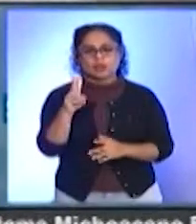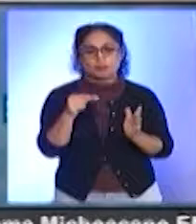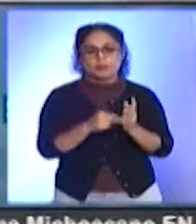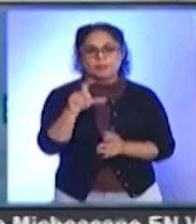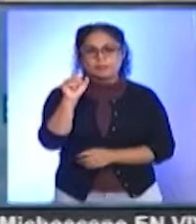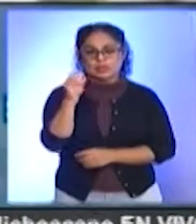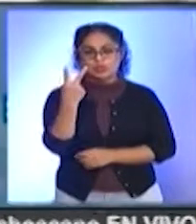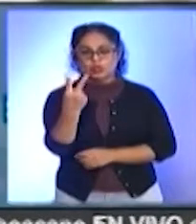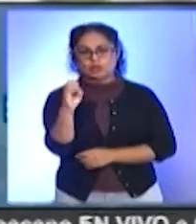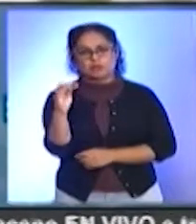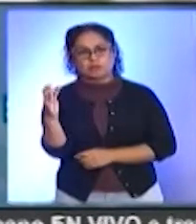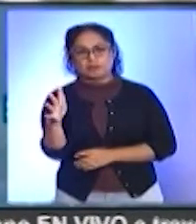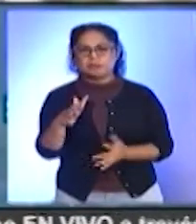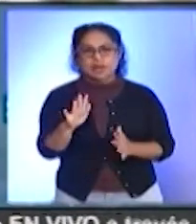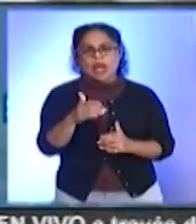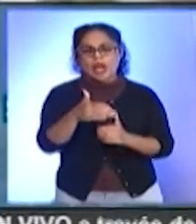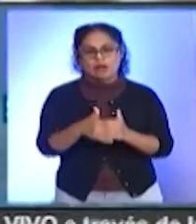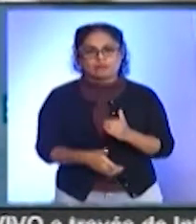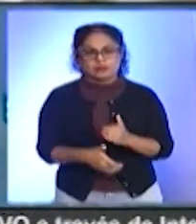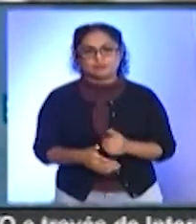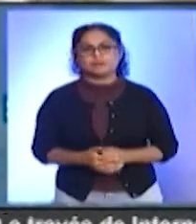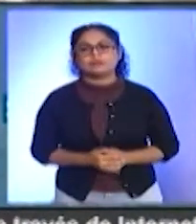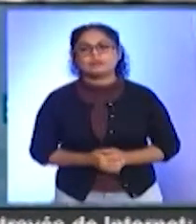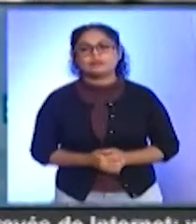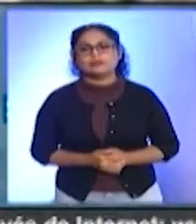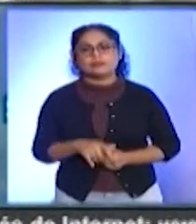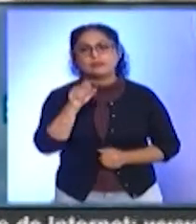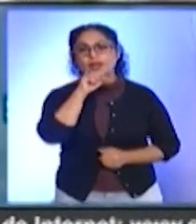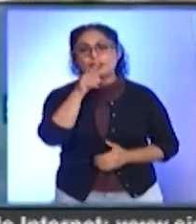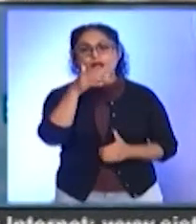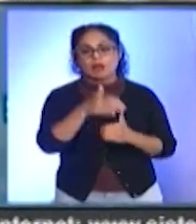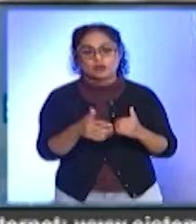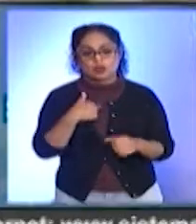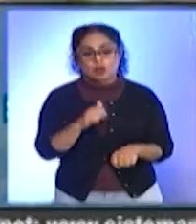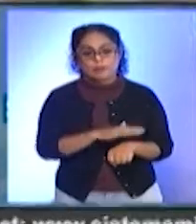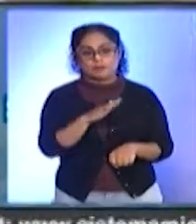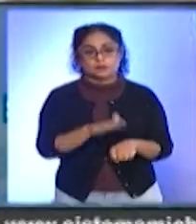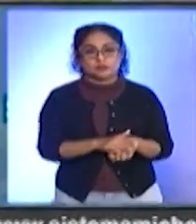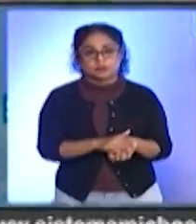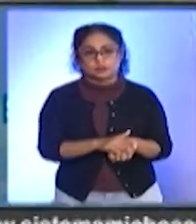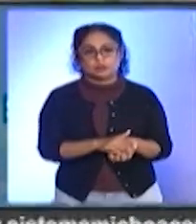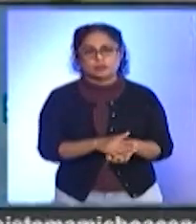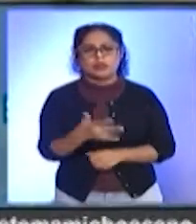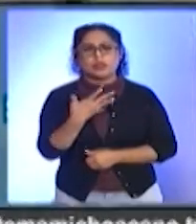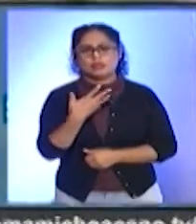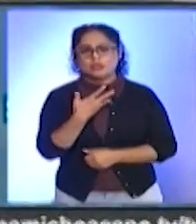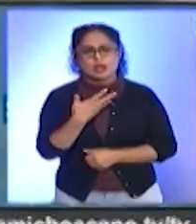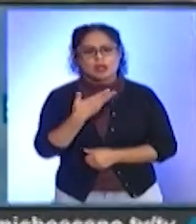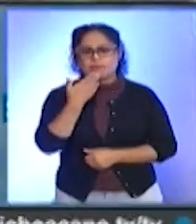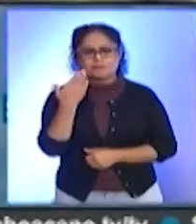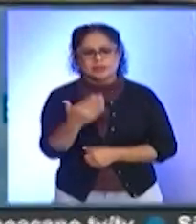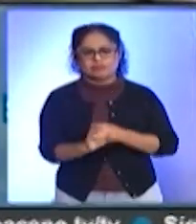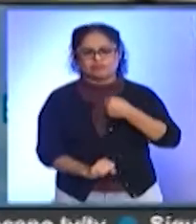2022. Habrá de concluirse después de terminar la administración, cuenta con el soporte